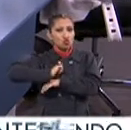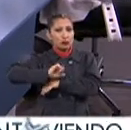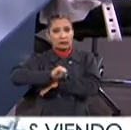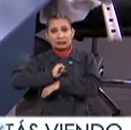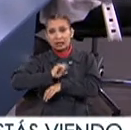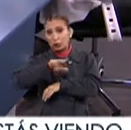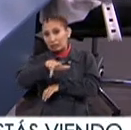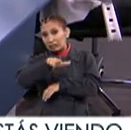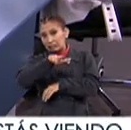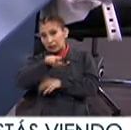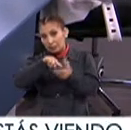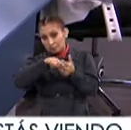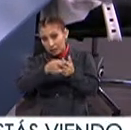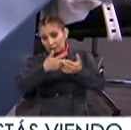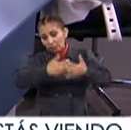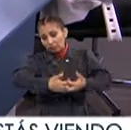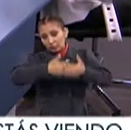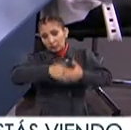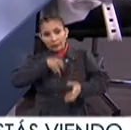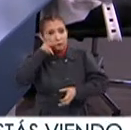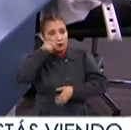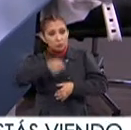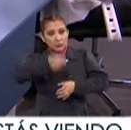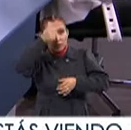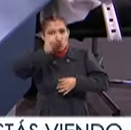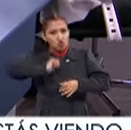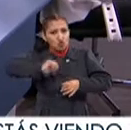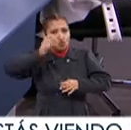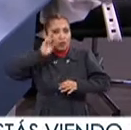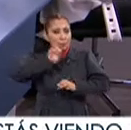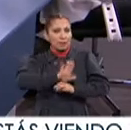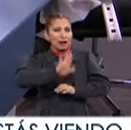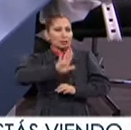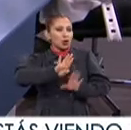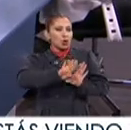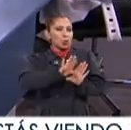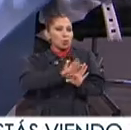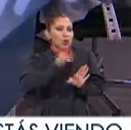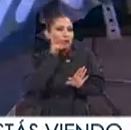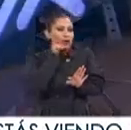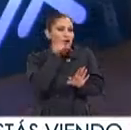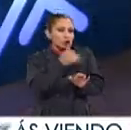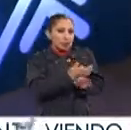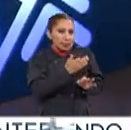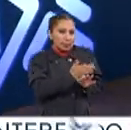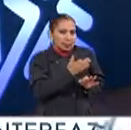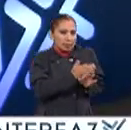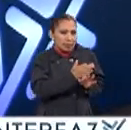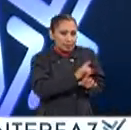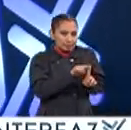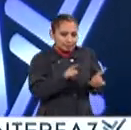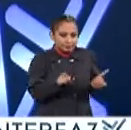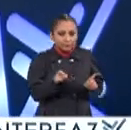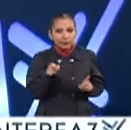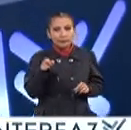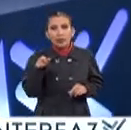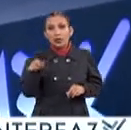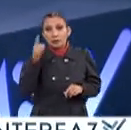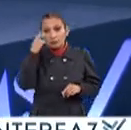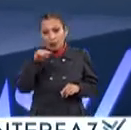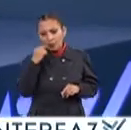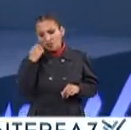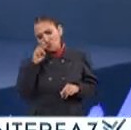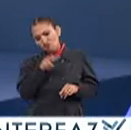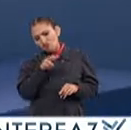XVII En donde se empezaron A producir Pues los primeros vinos Que se parecen más A nuestros vinos actuales Que hay muchas diferencias Y bueno Para